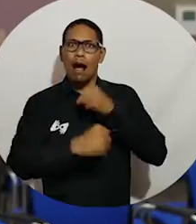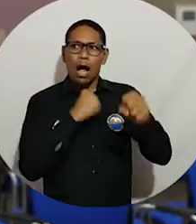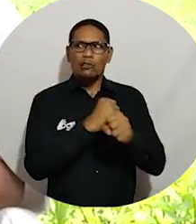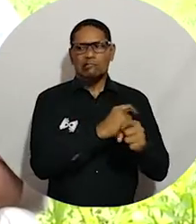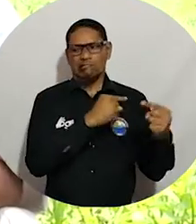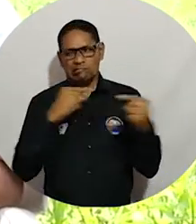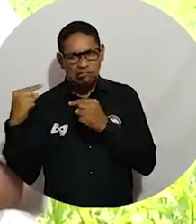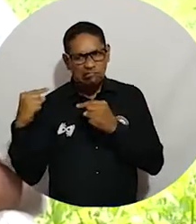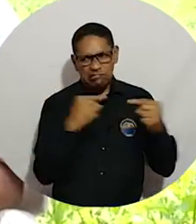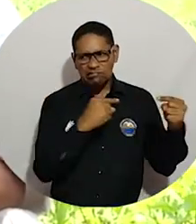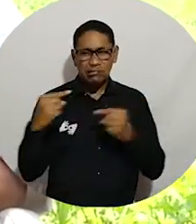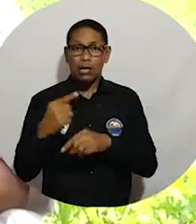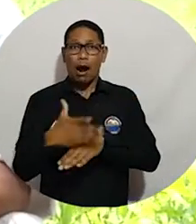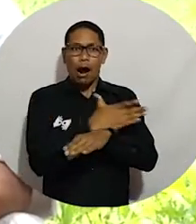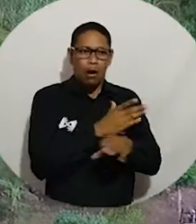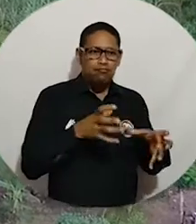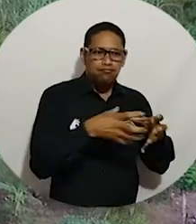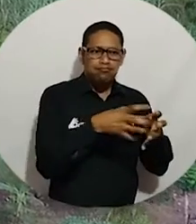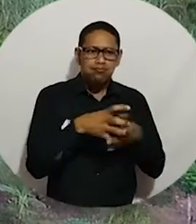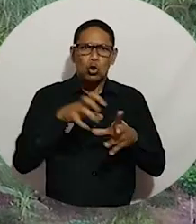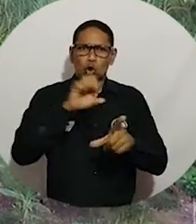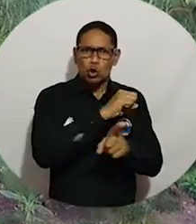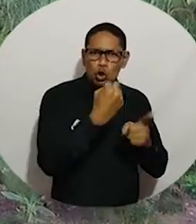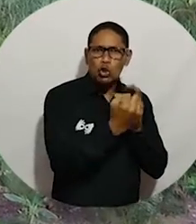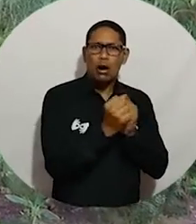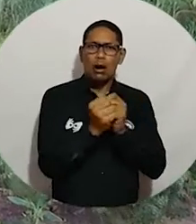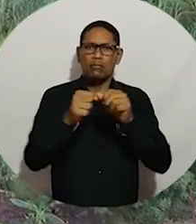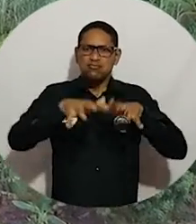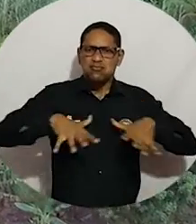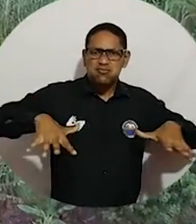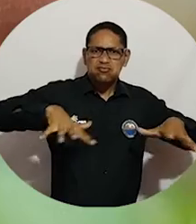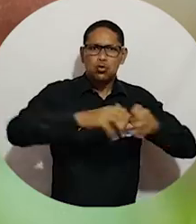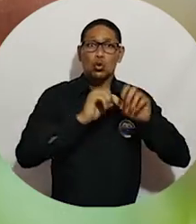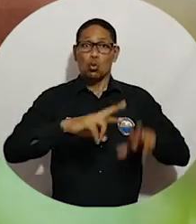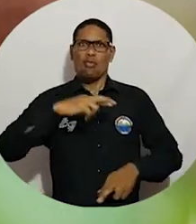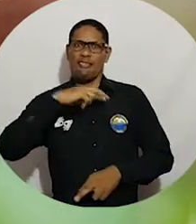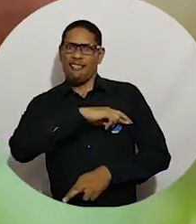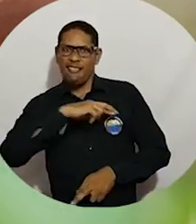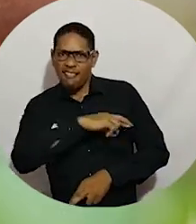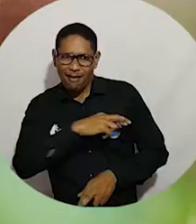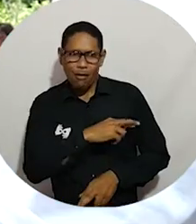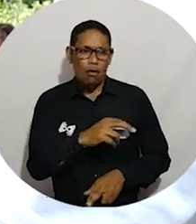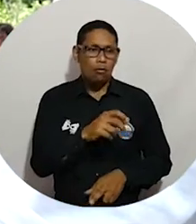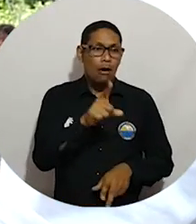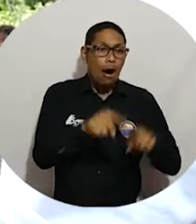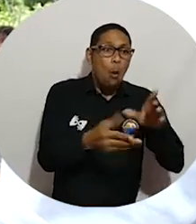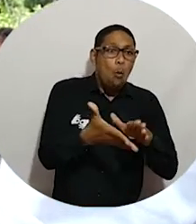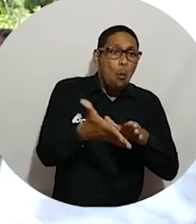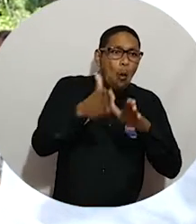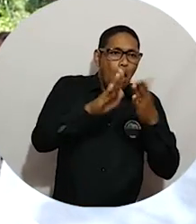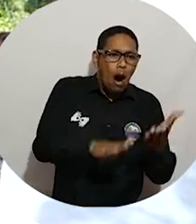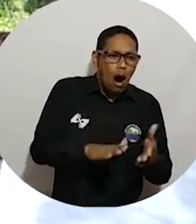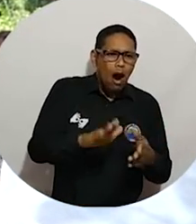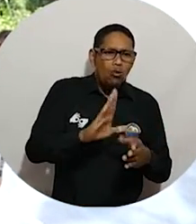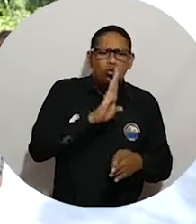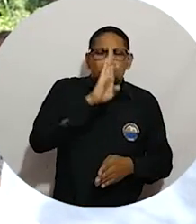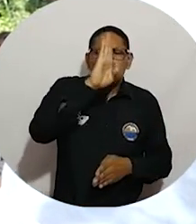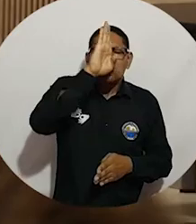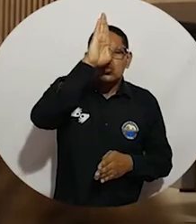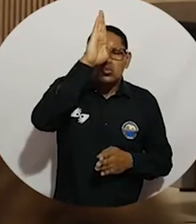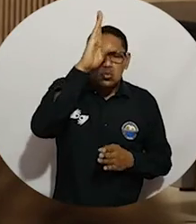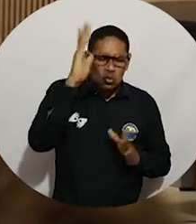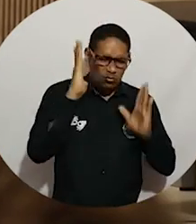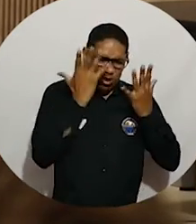conflicto de cómo eran las organizaciones sociales, espaciales, las prácticas religiosas, prácticas funerarias, etc.